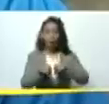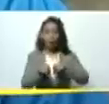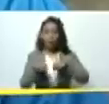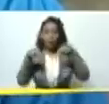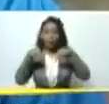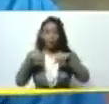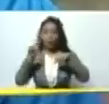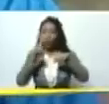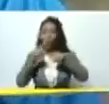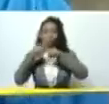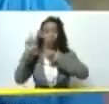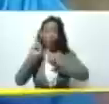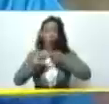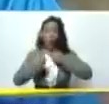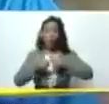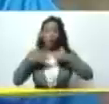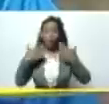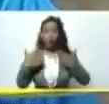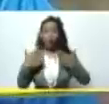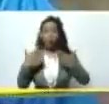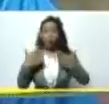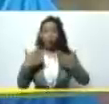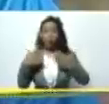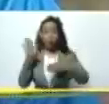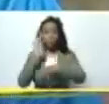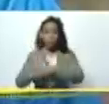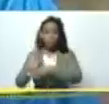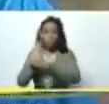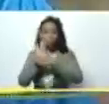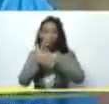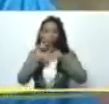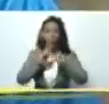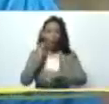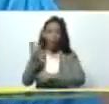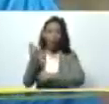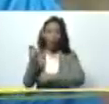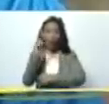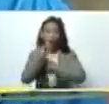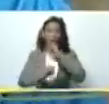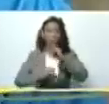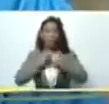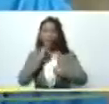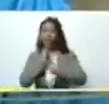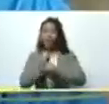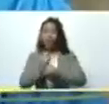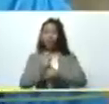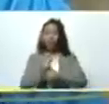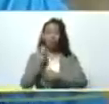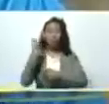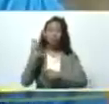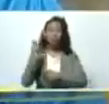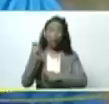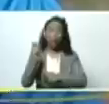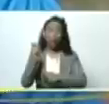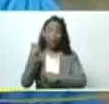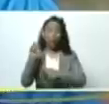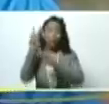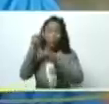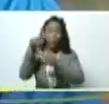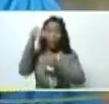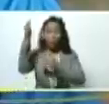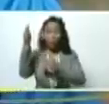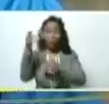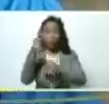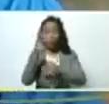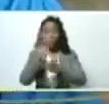esto no es otra cosa que la procura de la inversión internacional la procura de la exportación como ya usted nos lo ha dicho